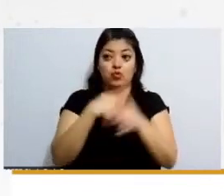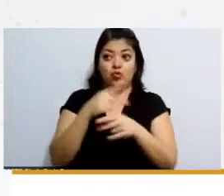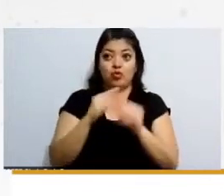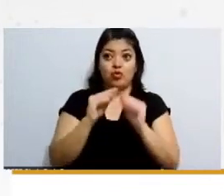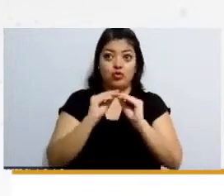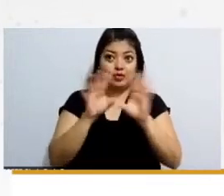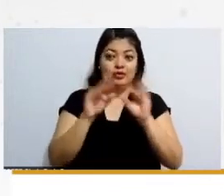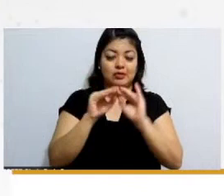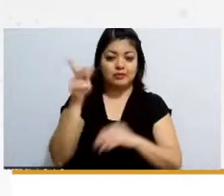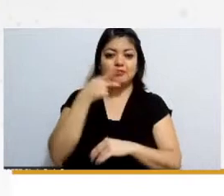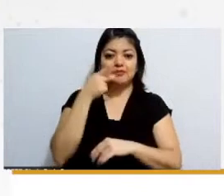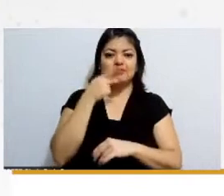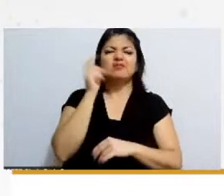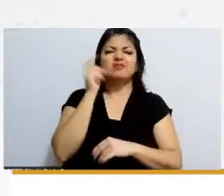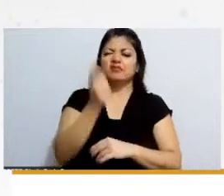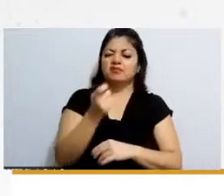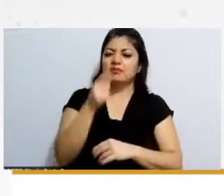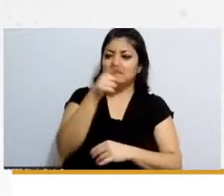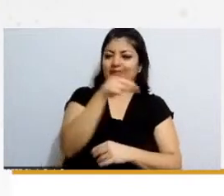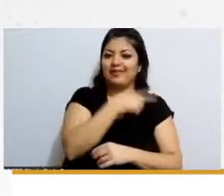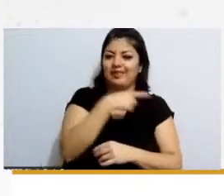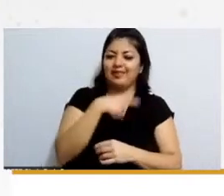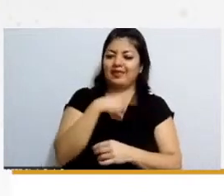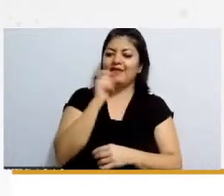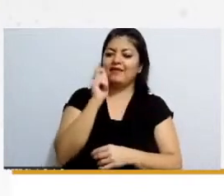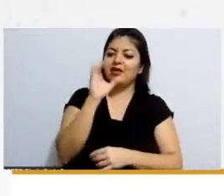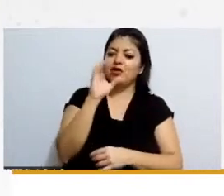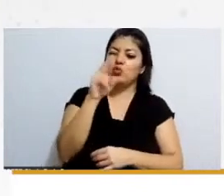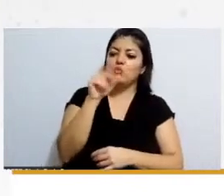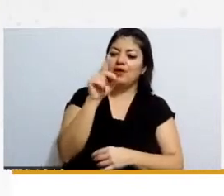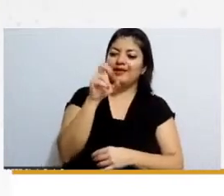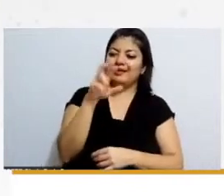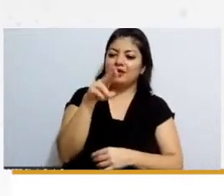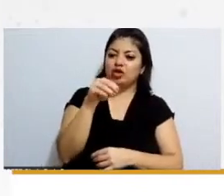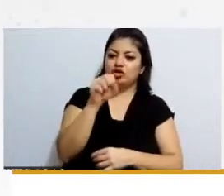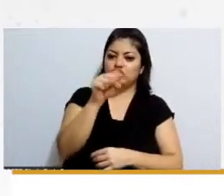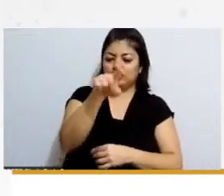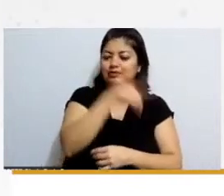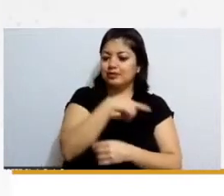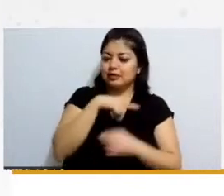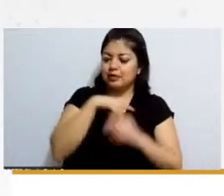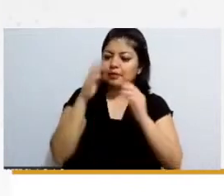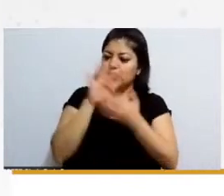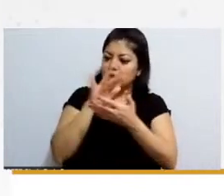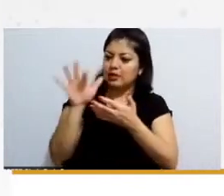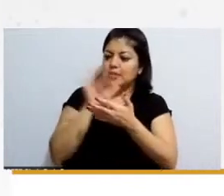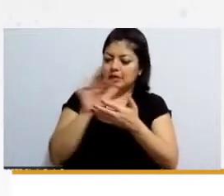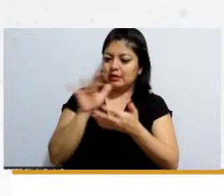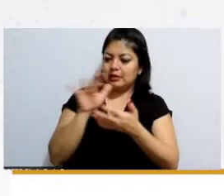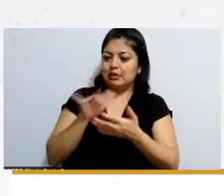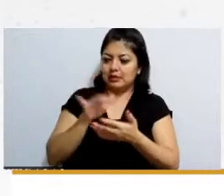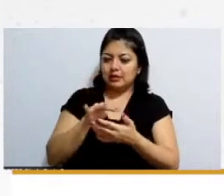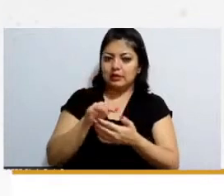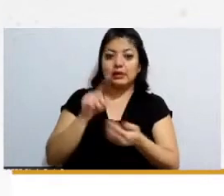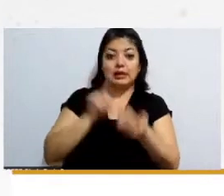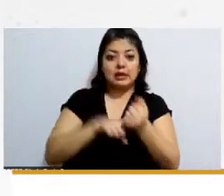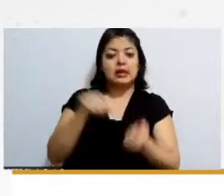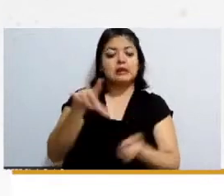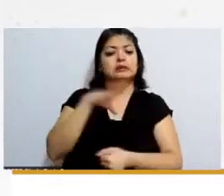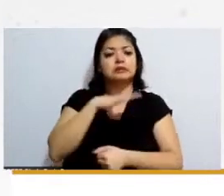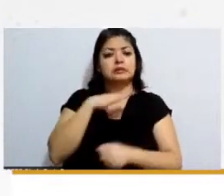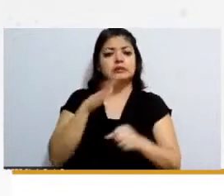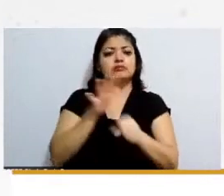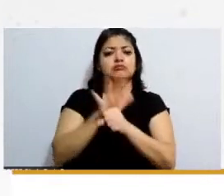los cuadernos para conocer las decisiones de la corte pero leerlos también se van a encontrar con datos de bibliografía